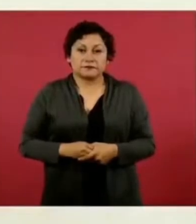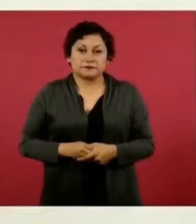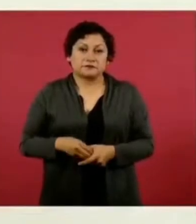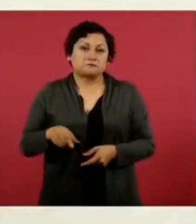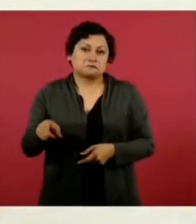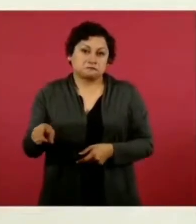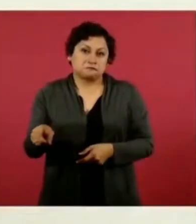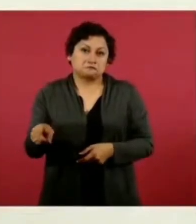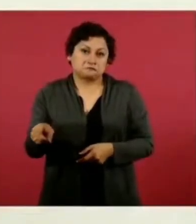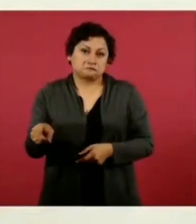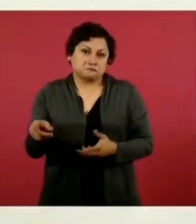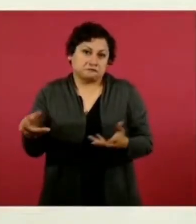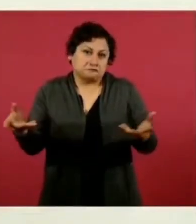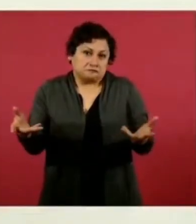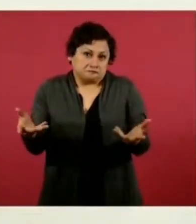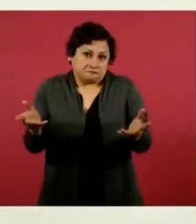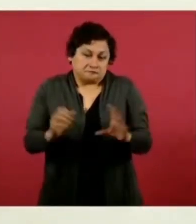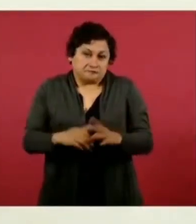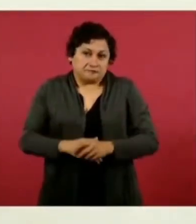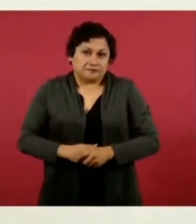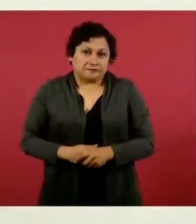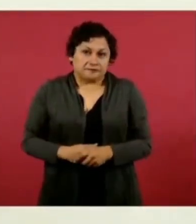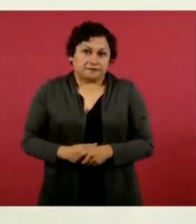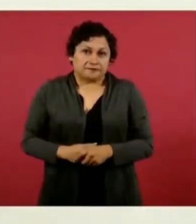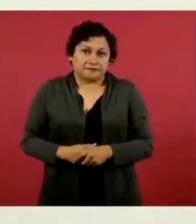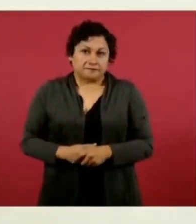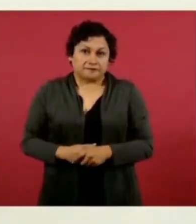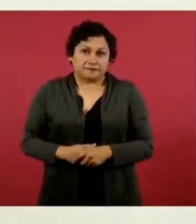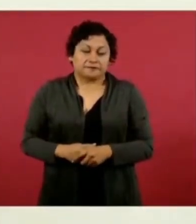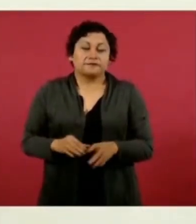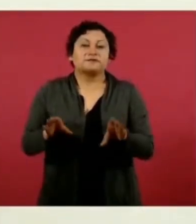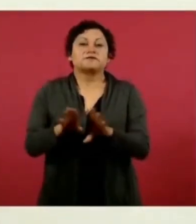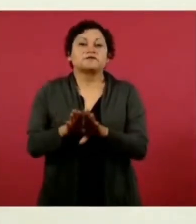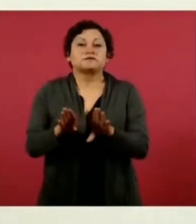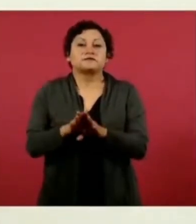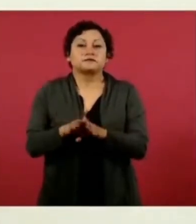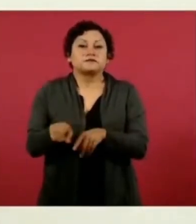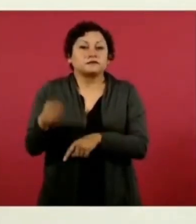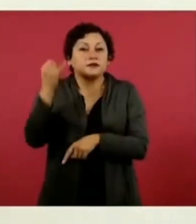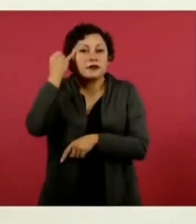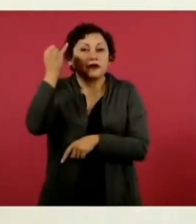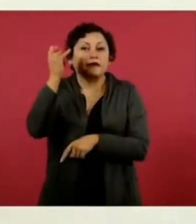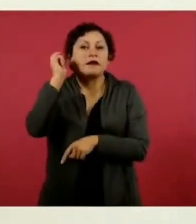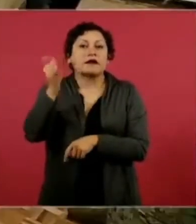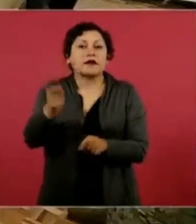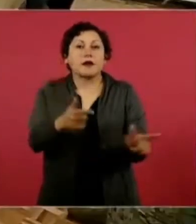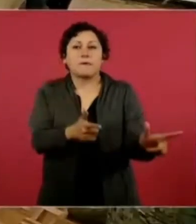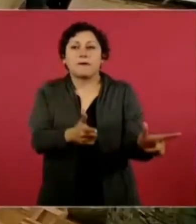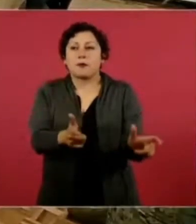queriendo resolver todo con balazos.